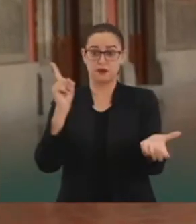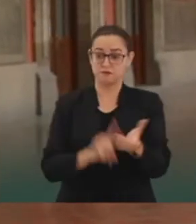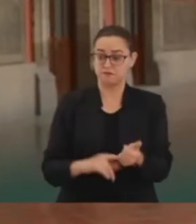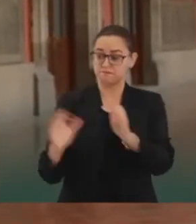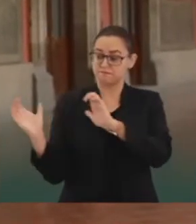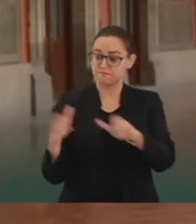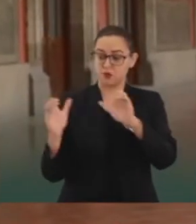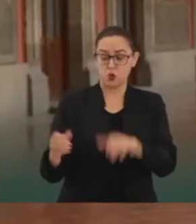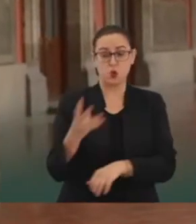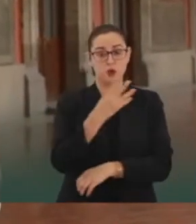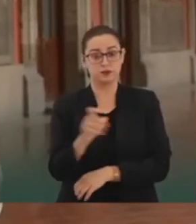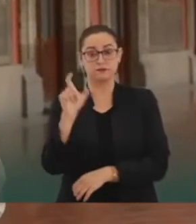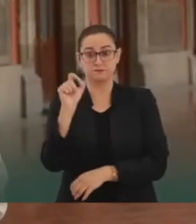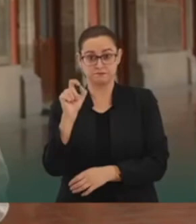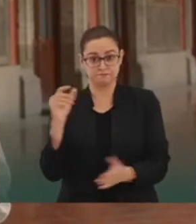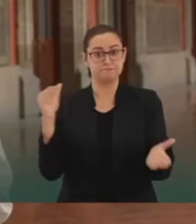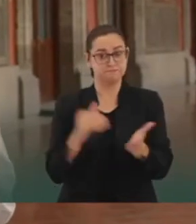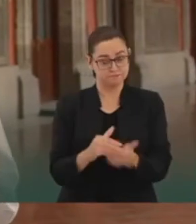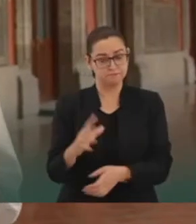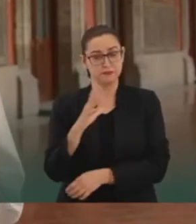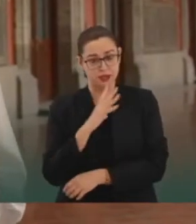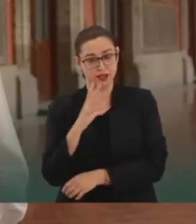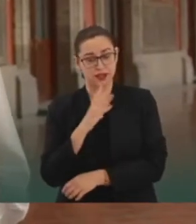420 mil sembradores.